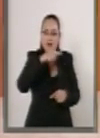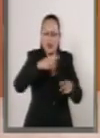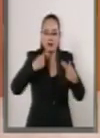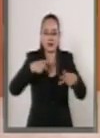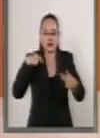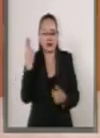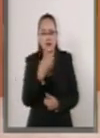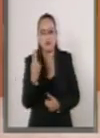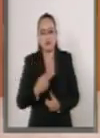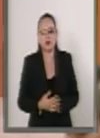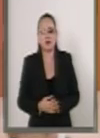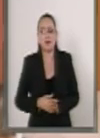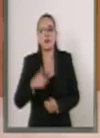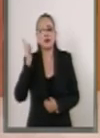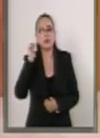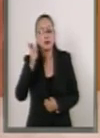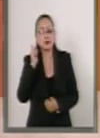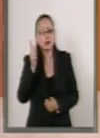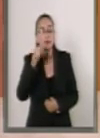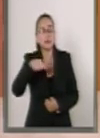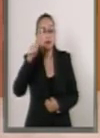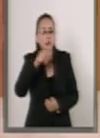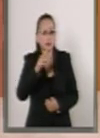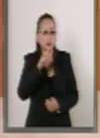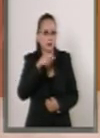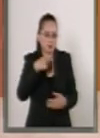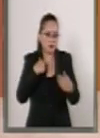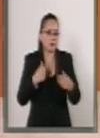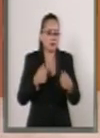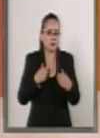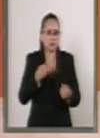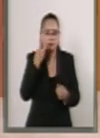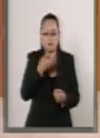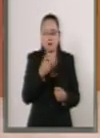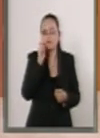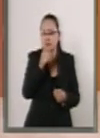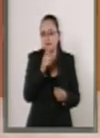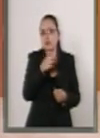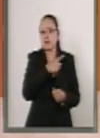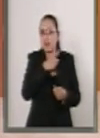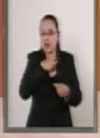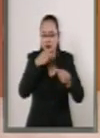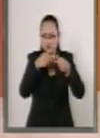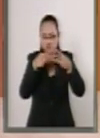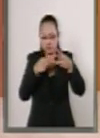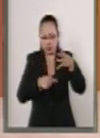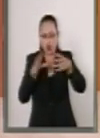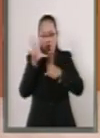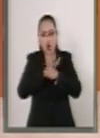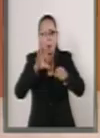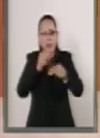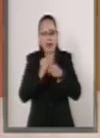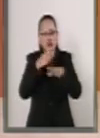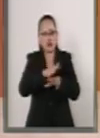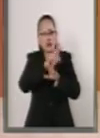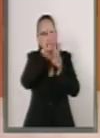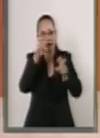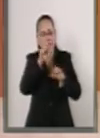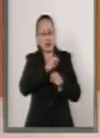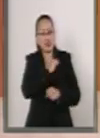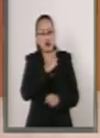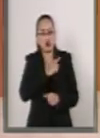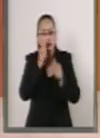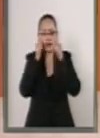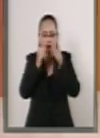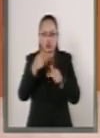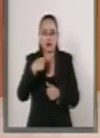ojalá y hayan entendido que hay que cerrar el círculo en el tema salud por su